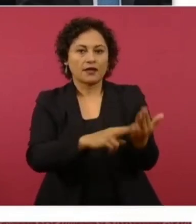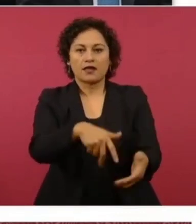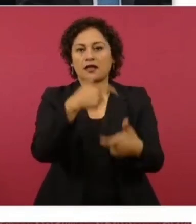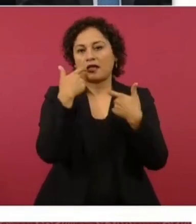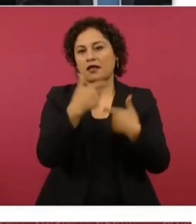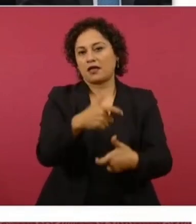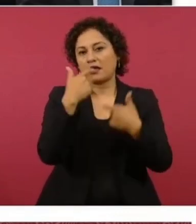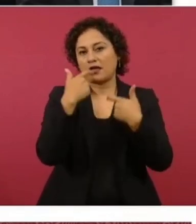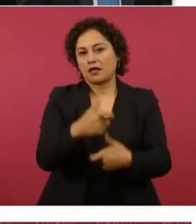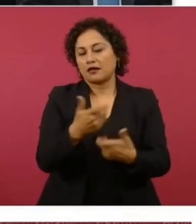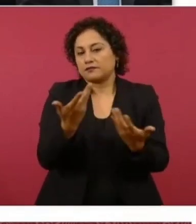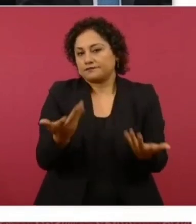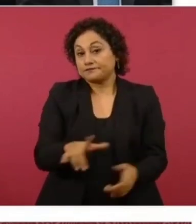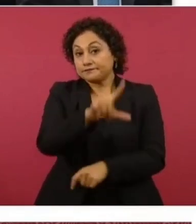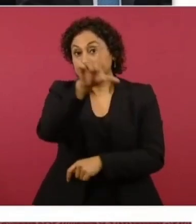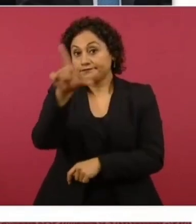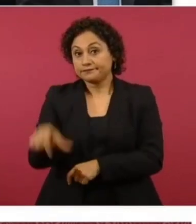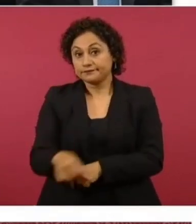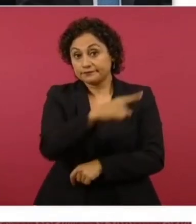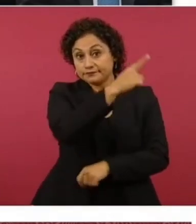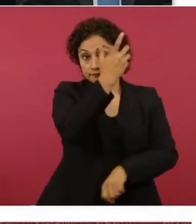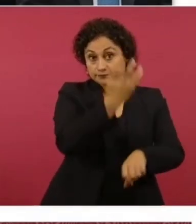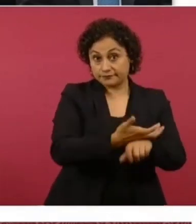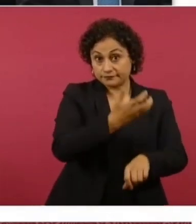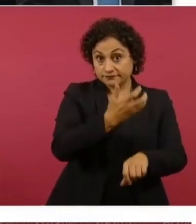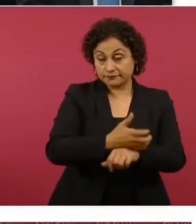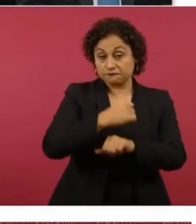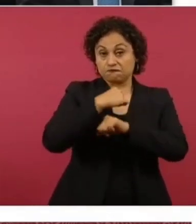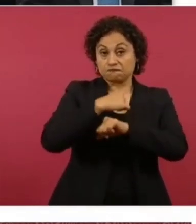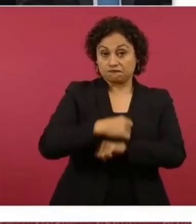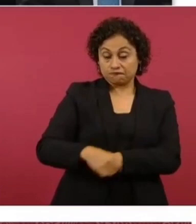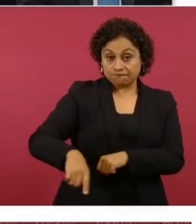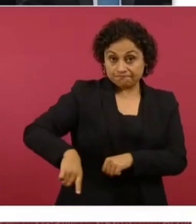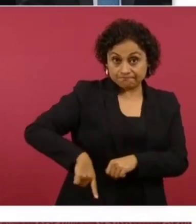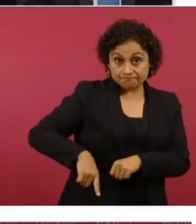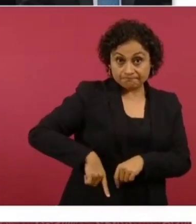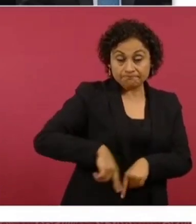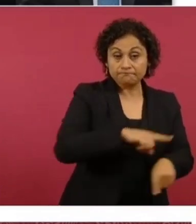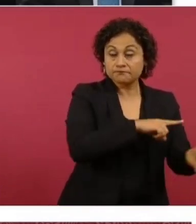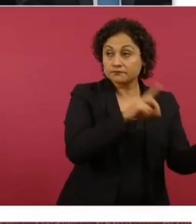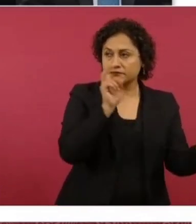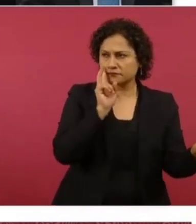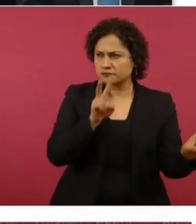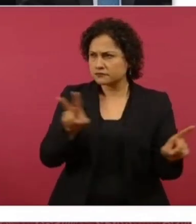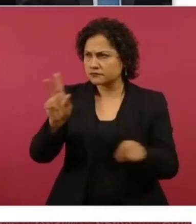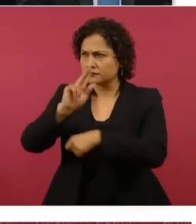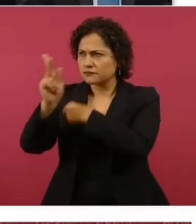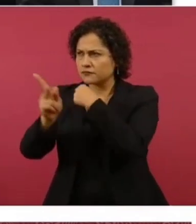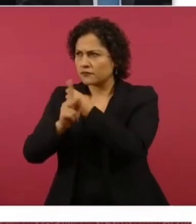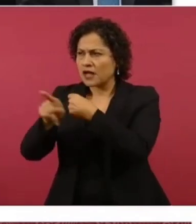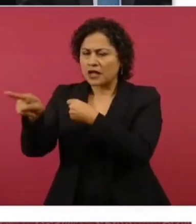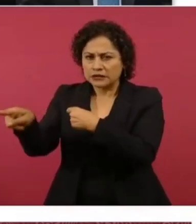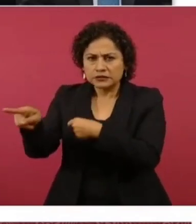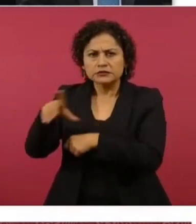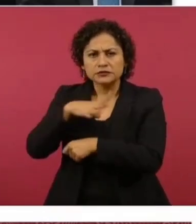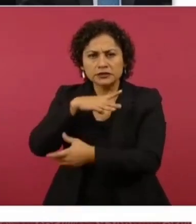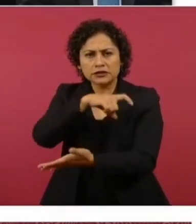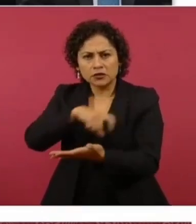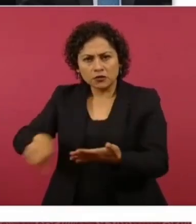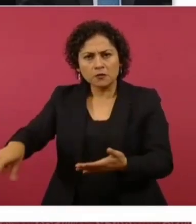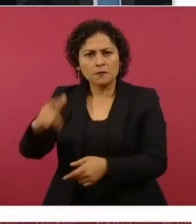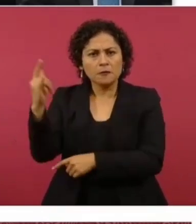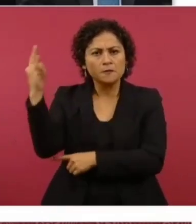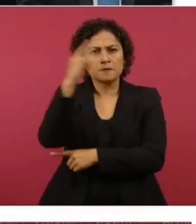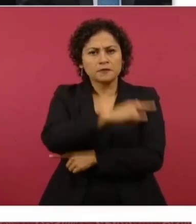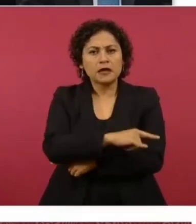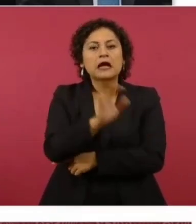Unidos sospechan que Tayikistán, país al que México vendió el avión presidencial, podría servir de puente para